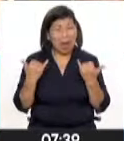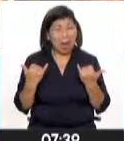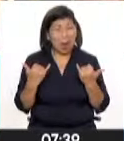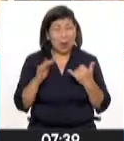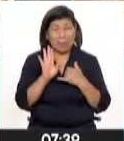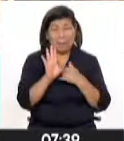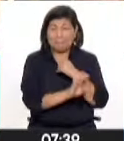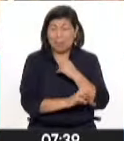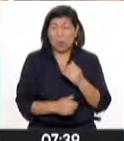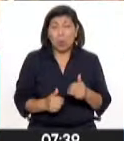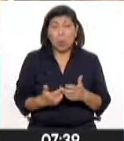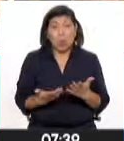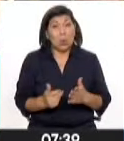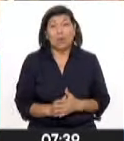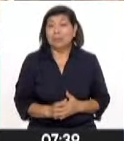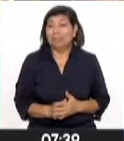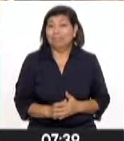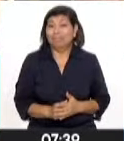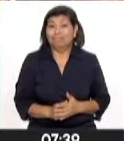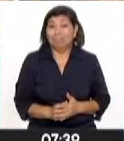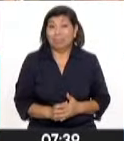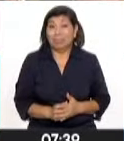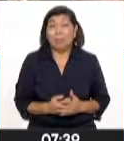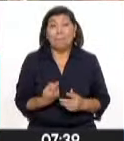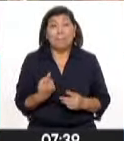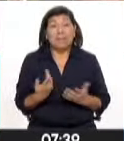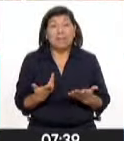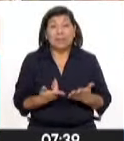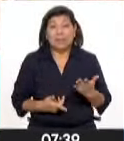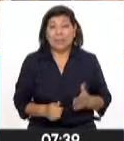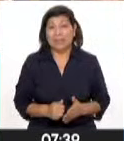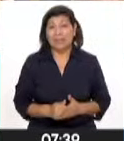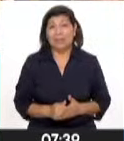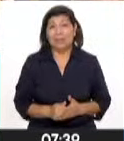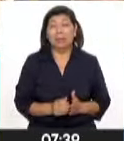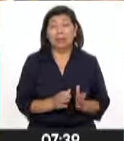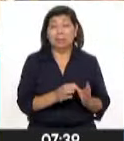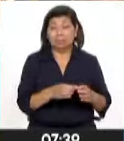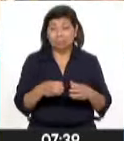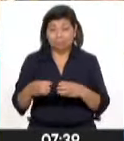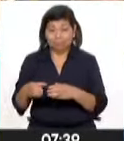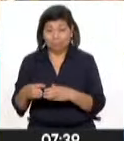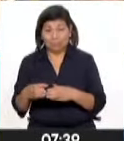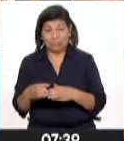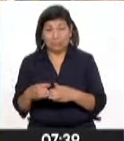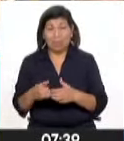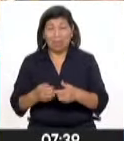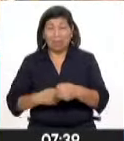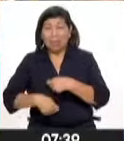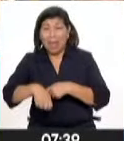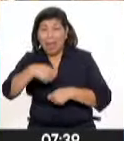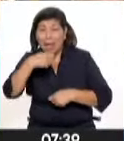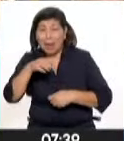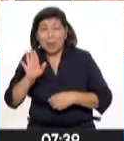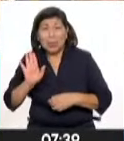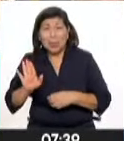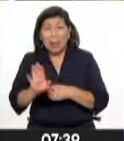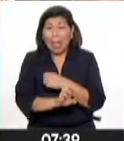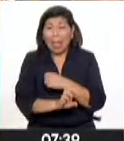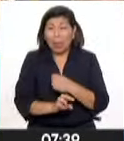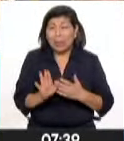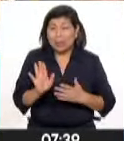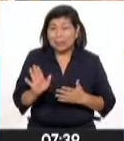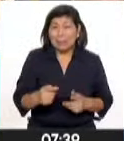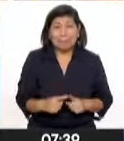en el hub o en el centro de distribución del narcográfico de la región, ¿no?